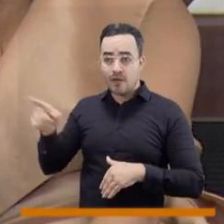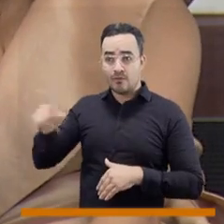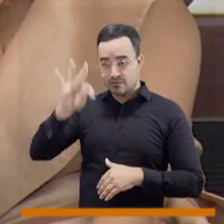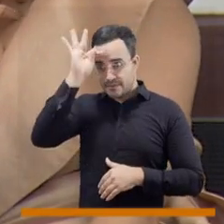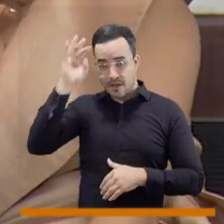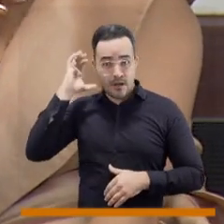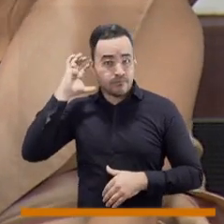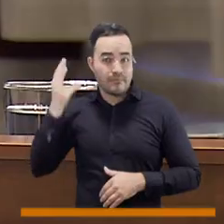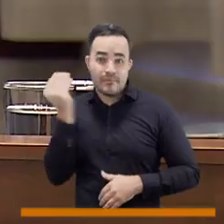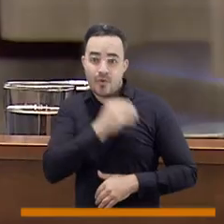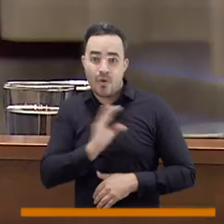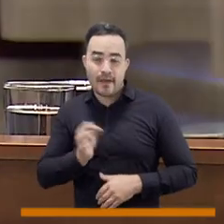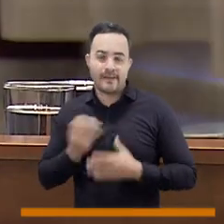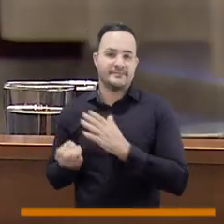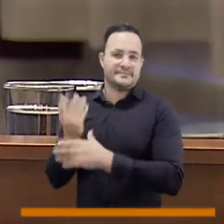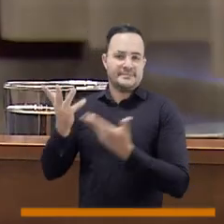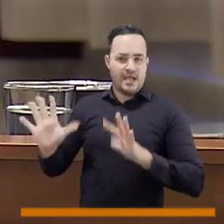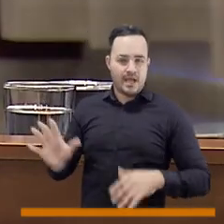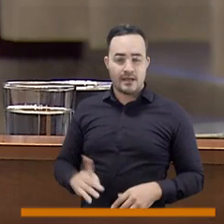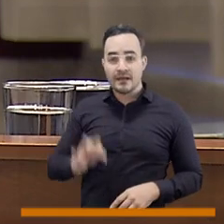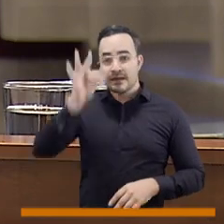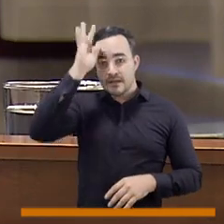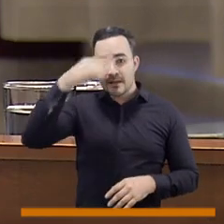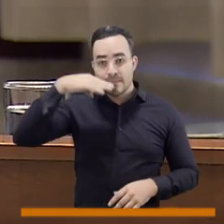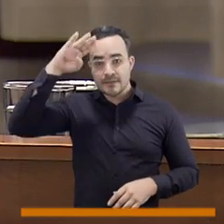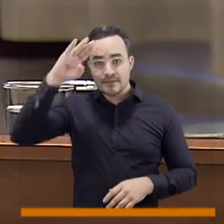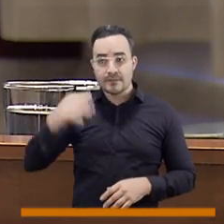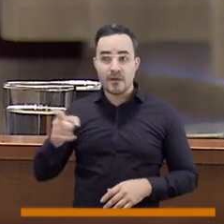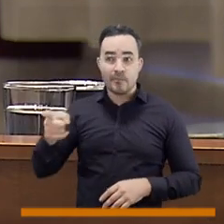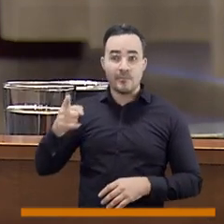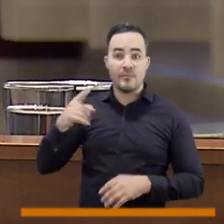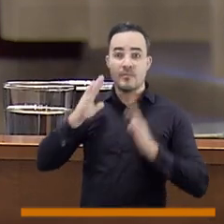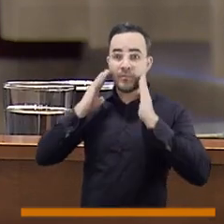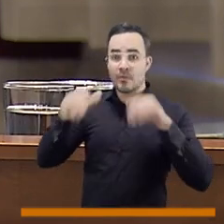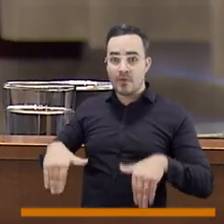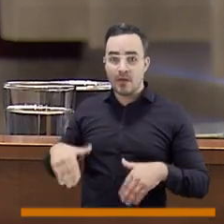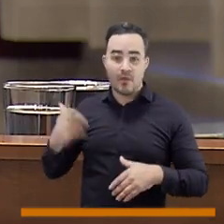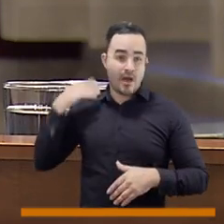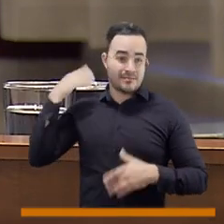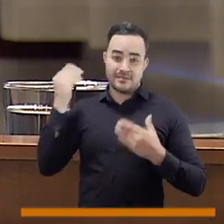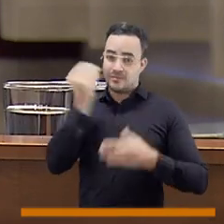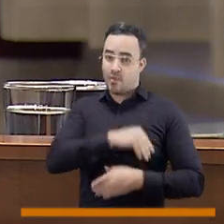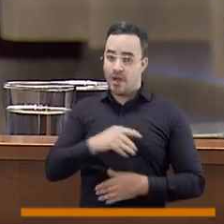poblado. La Medellín no tenía clínica hace 30 años en el poblado.